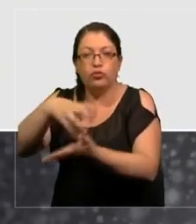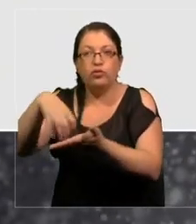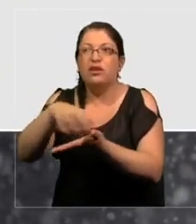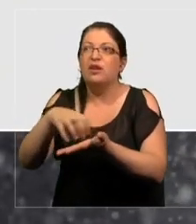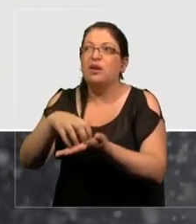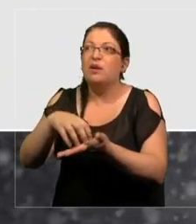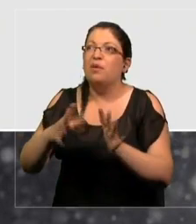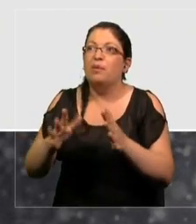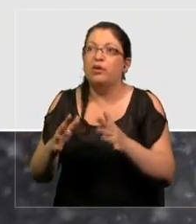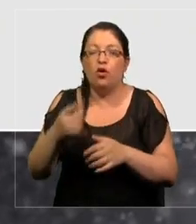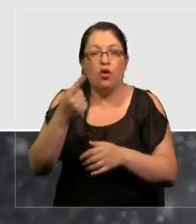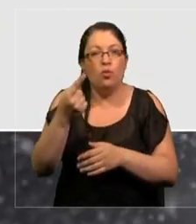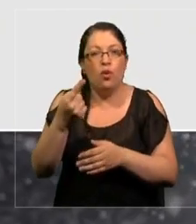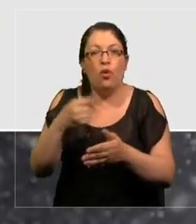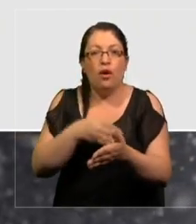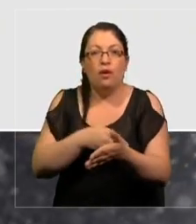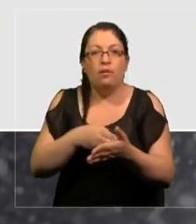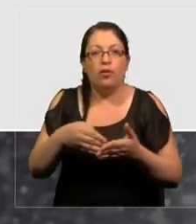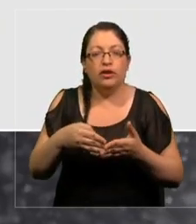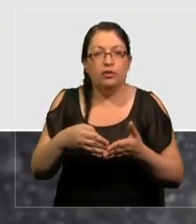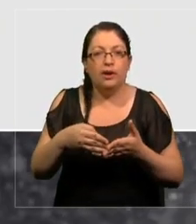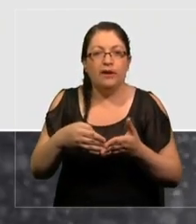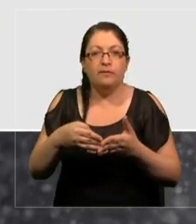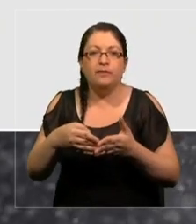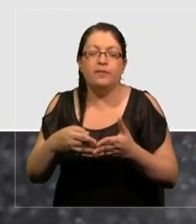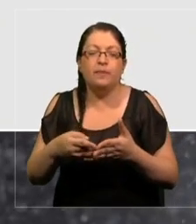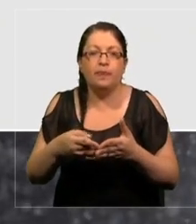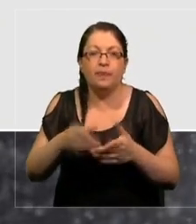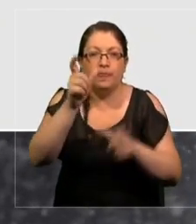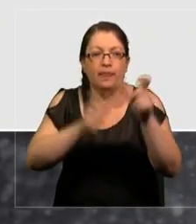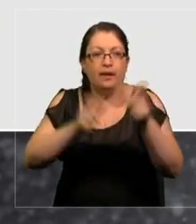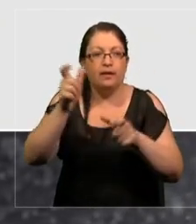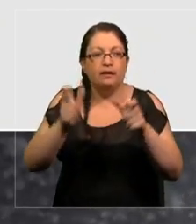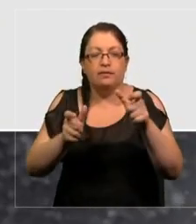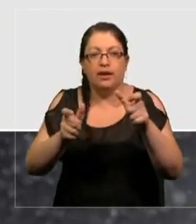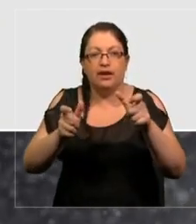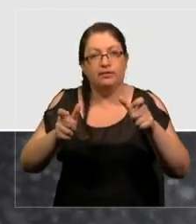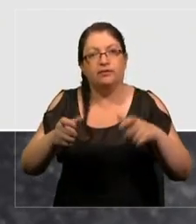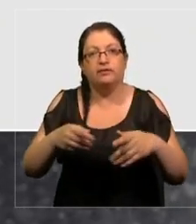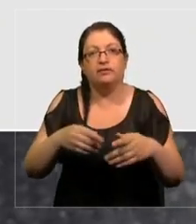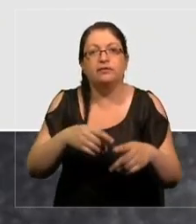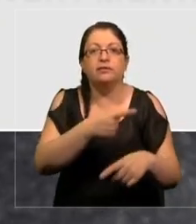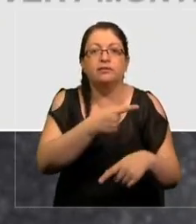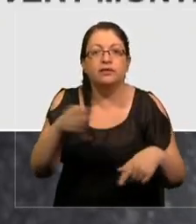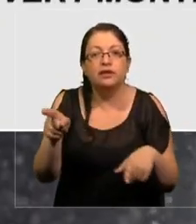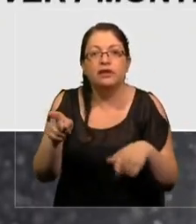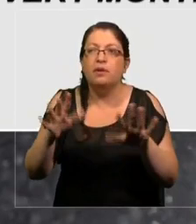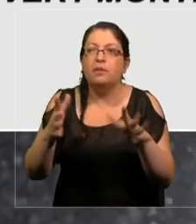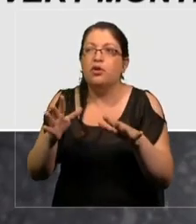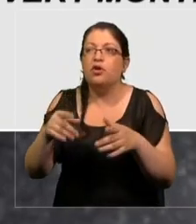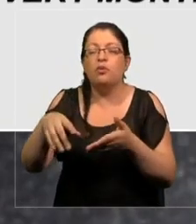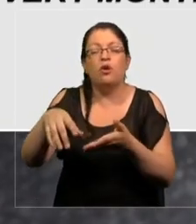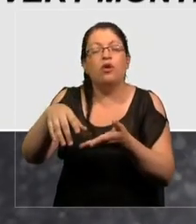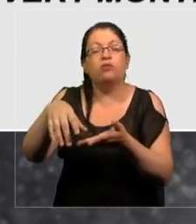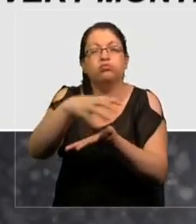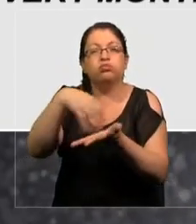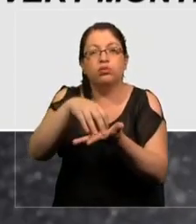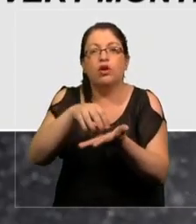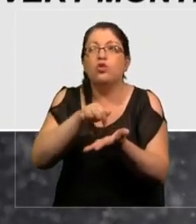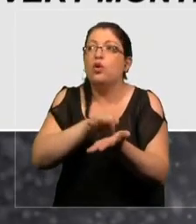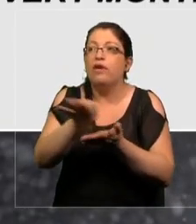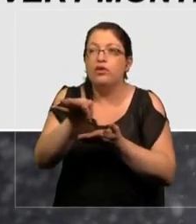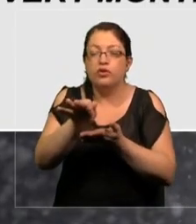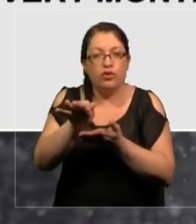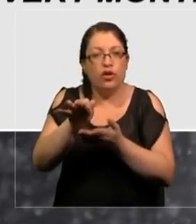semana, lo que es equivalente a sumar toda una área metropolitana de Nueva York cada tres meses o